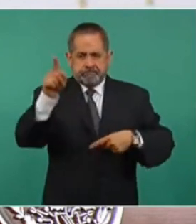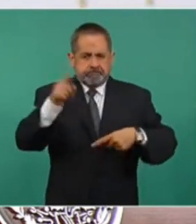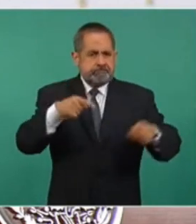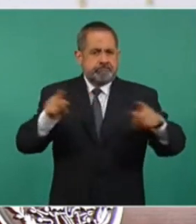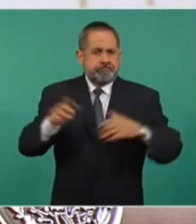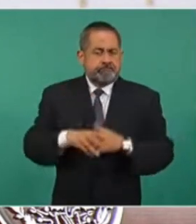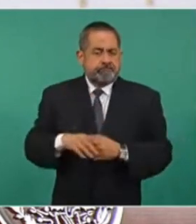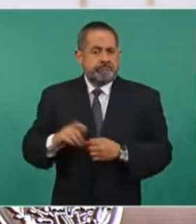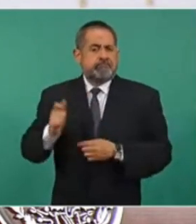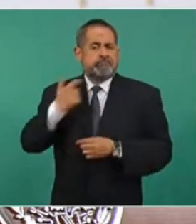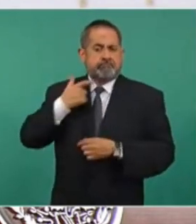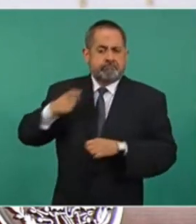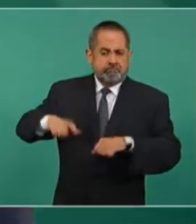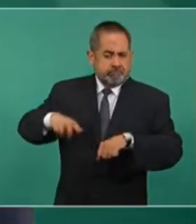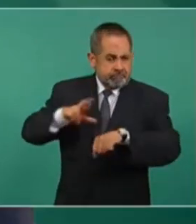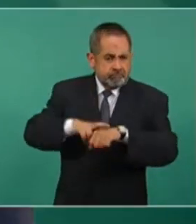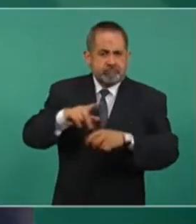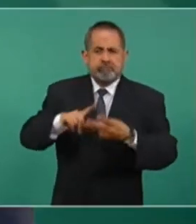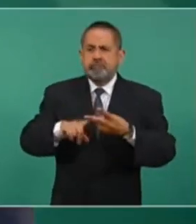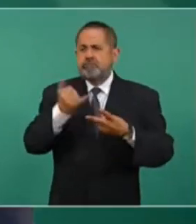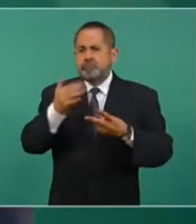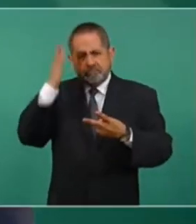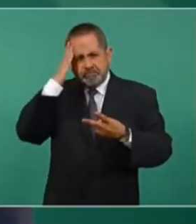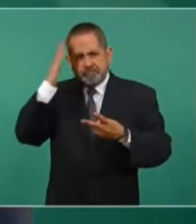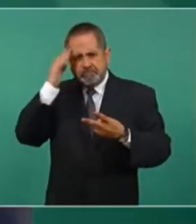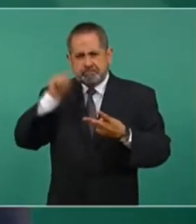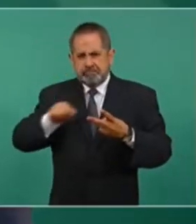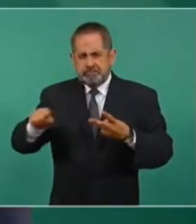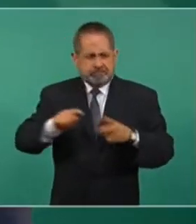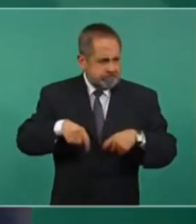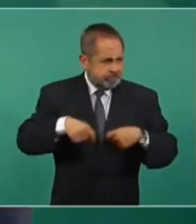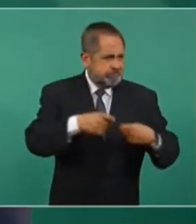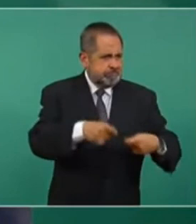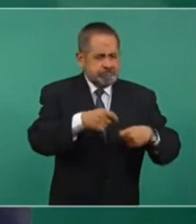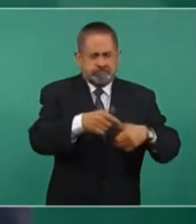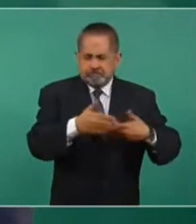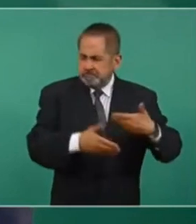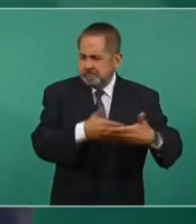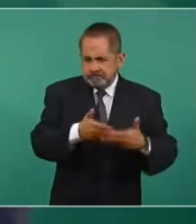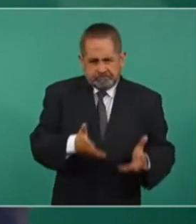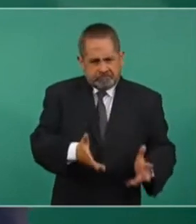exgobernadores y dirigentes de